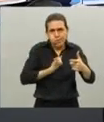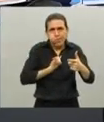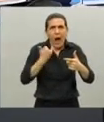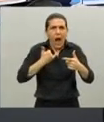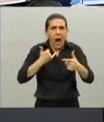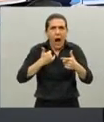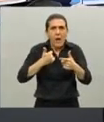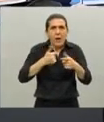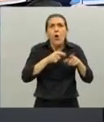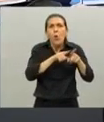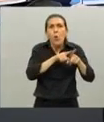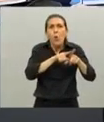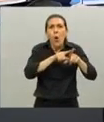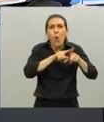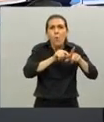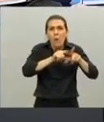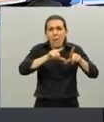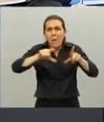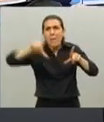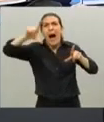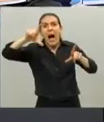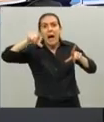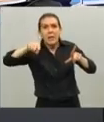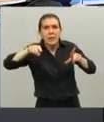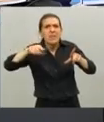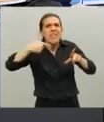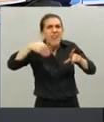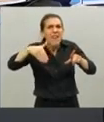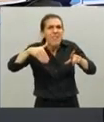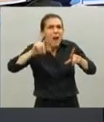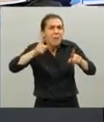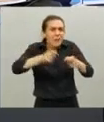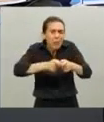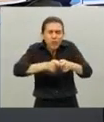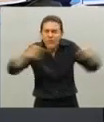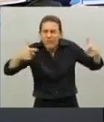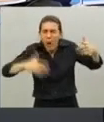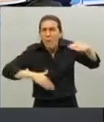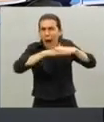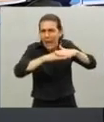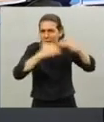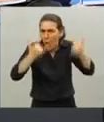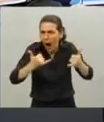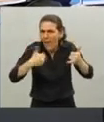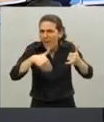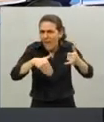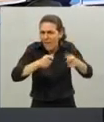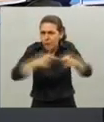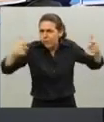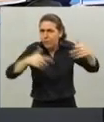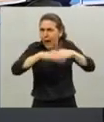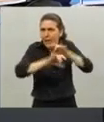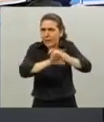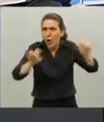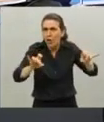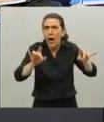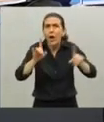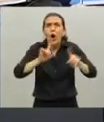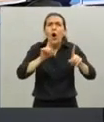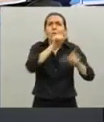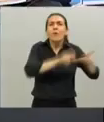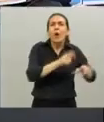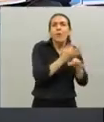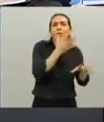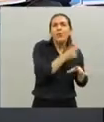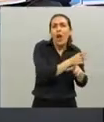proceso ascendente estamos cerca del famoso pico que recomendación le dan los distintos especialistas con respecto a ello